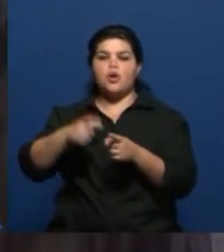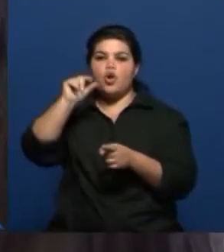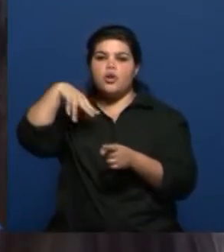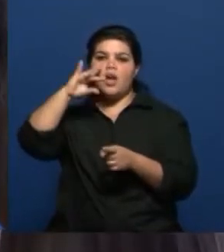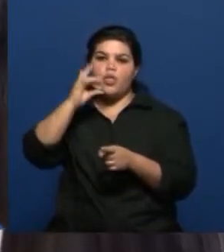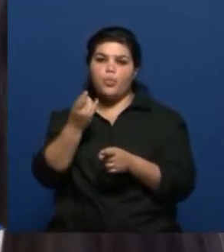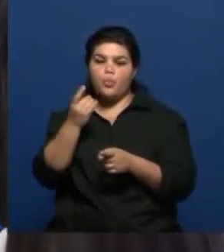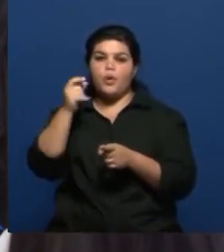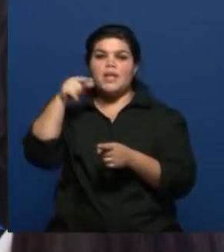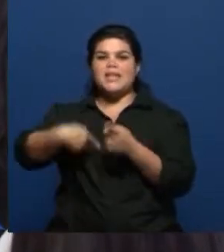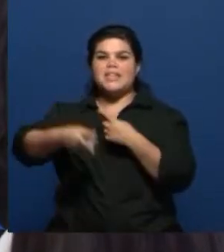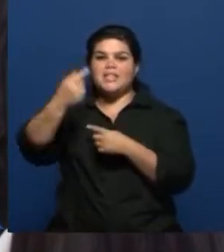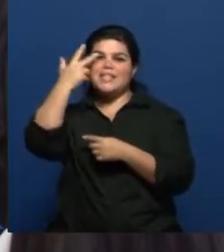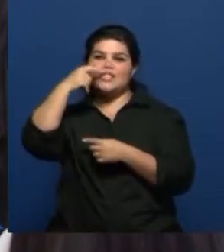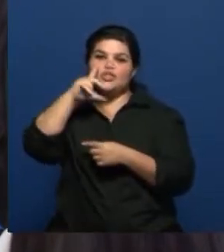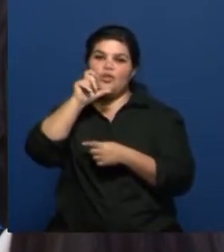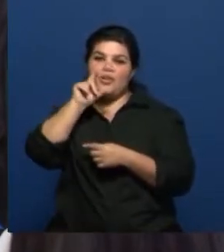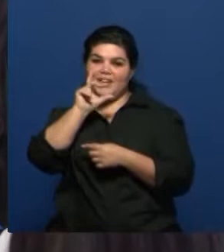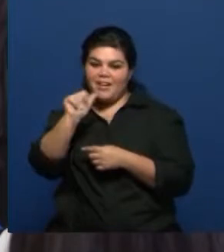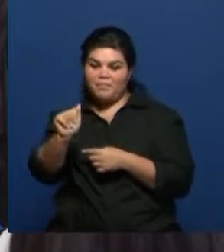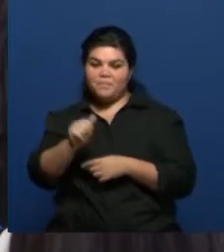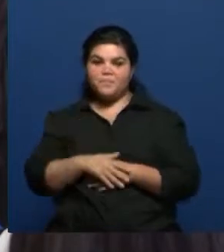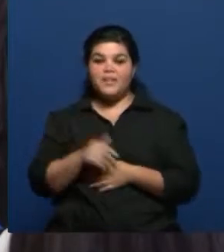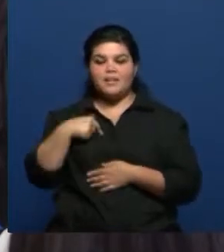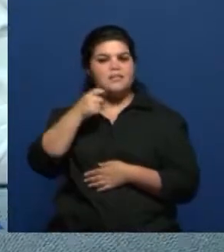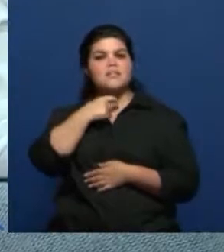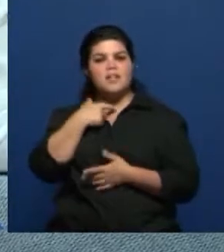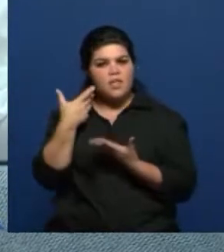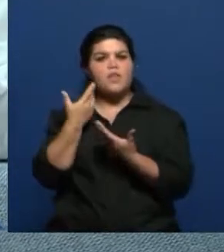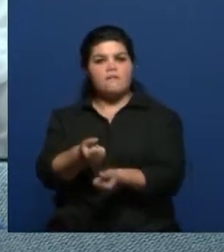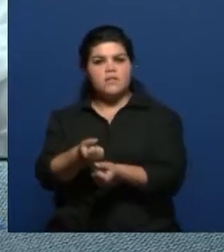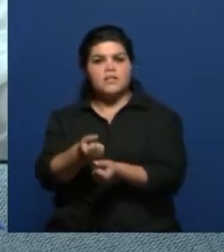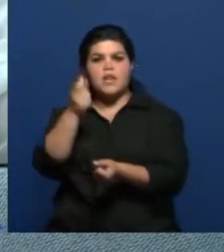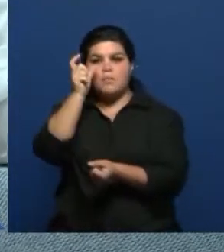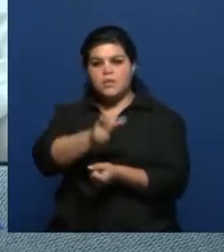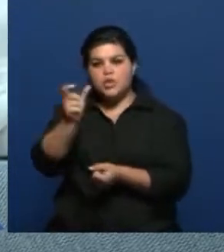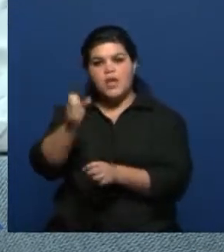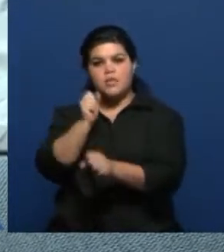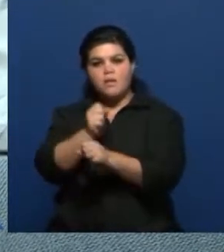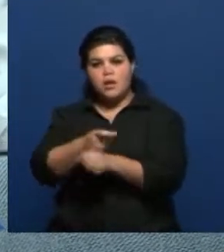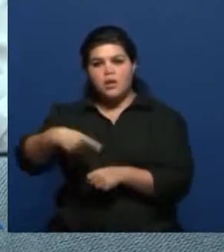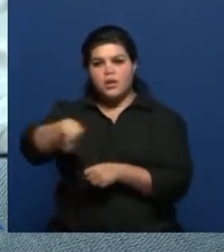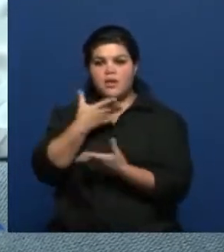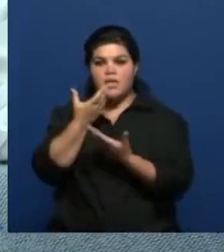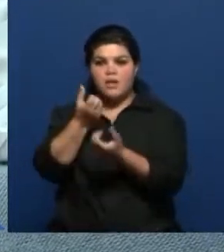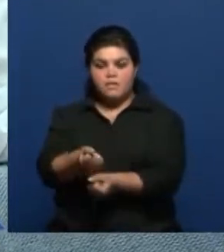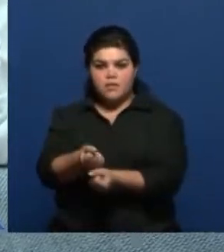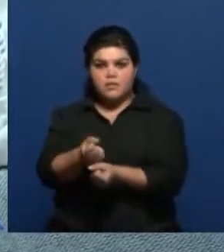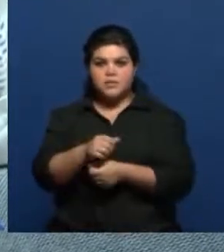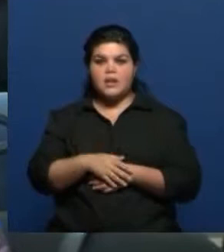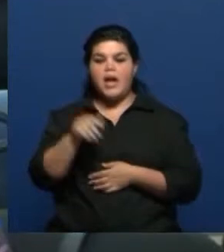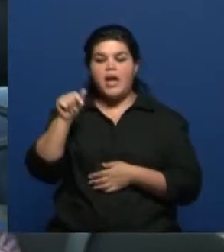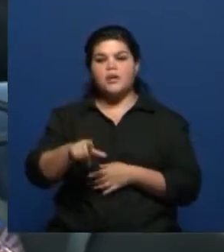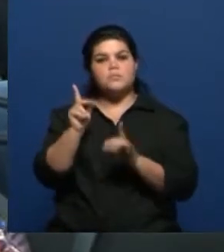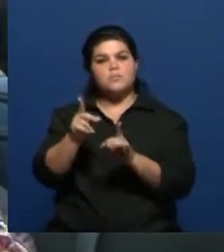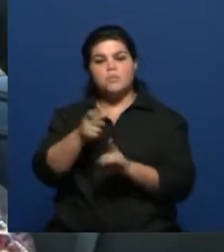mantenemos esta posición de defensa del derecho de los trabajadores más allá del gobierno y el color político